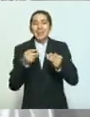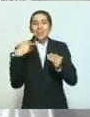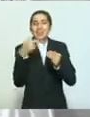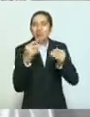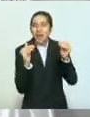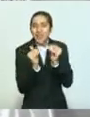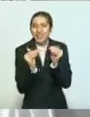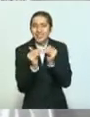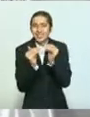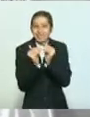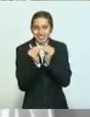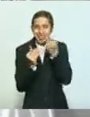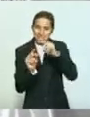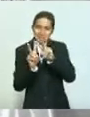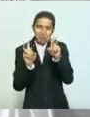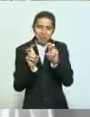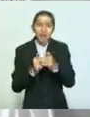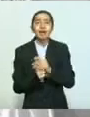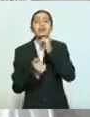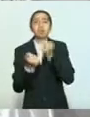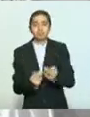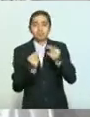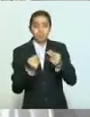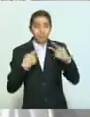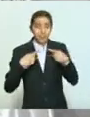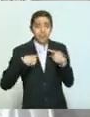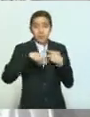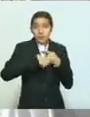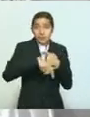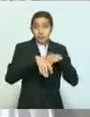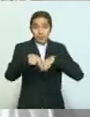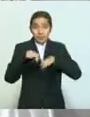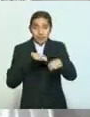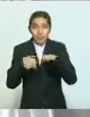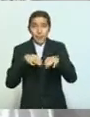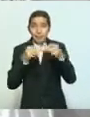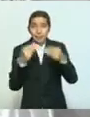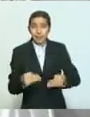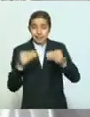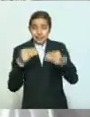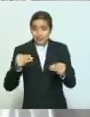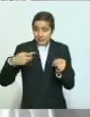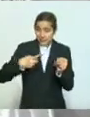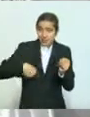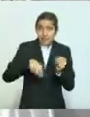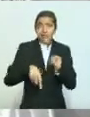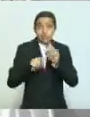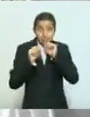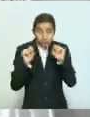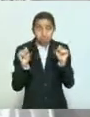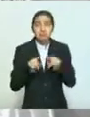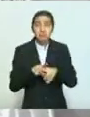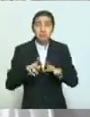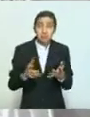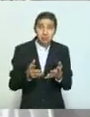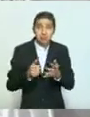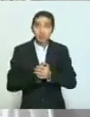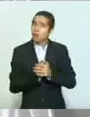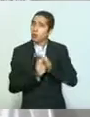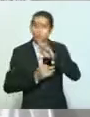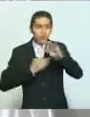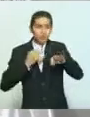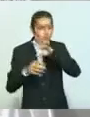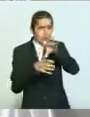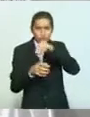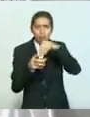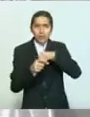hemos ayudado a que los pequeños comerciantes y trabajadores de mercados, todos, pues, todo el